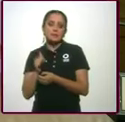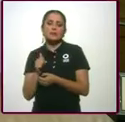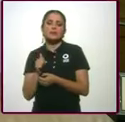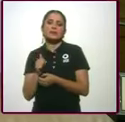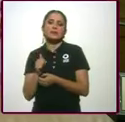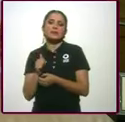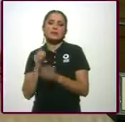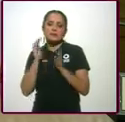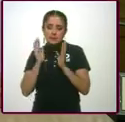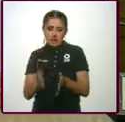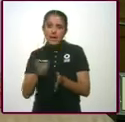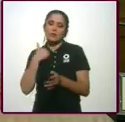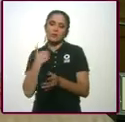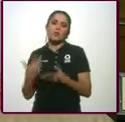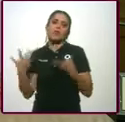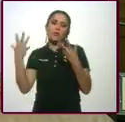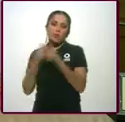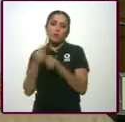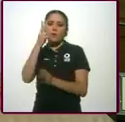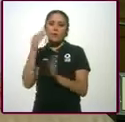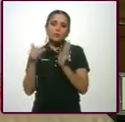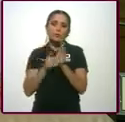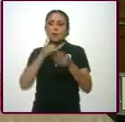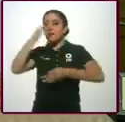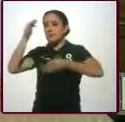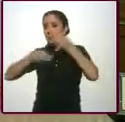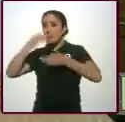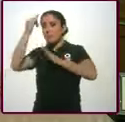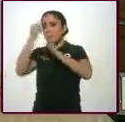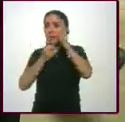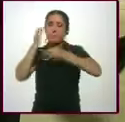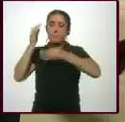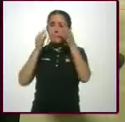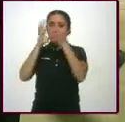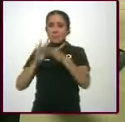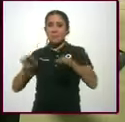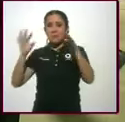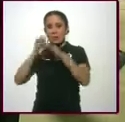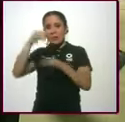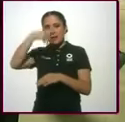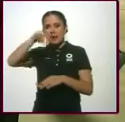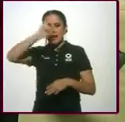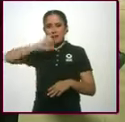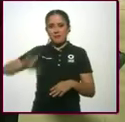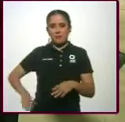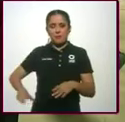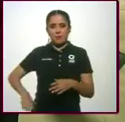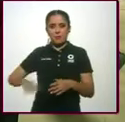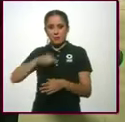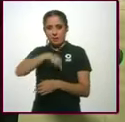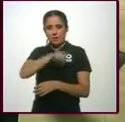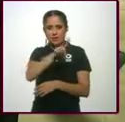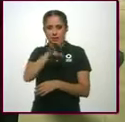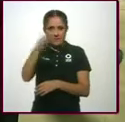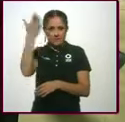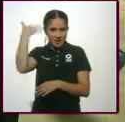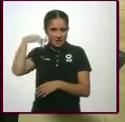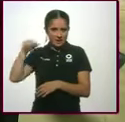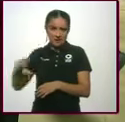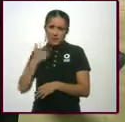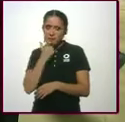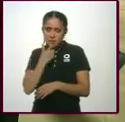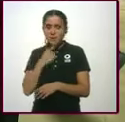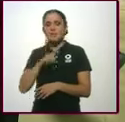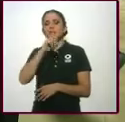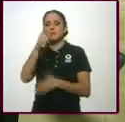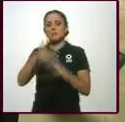pre-campaña del 2000 para aquí, para la jefatura de gobierno. Y ya estuvimos con él. Estuvimos en la subtesorería de